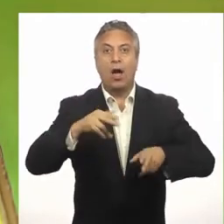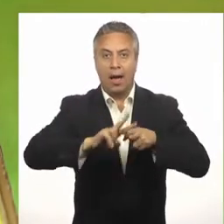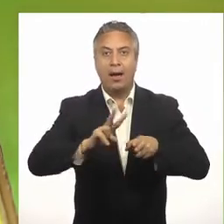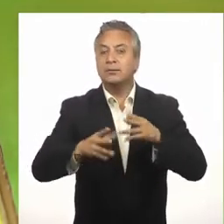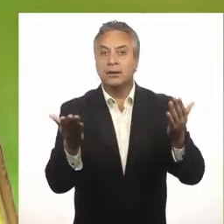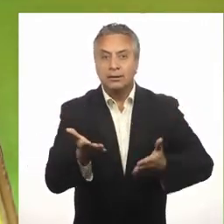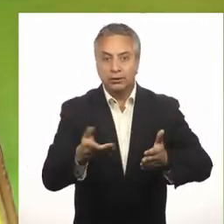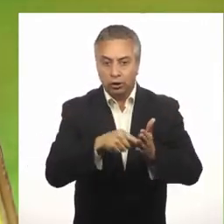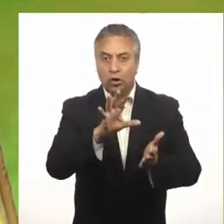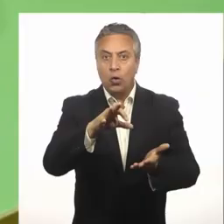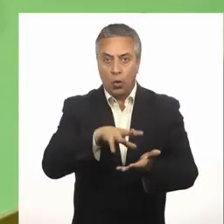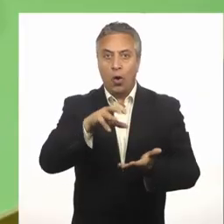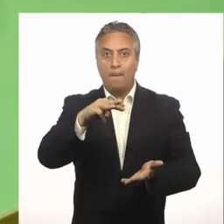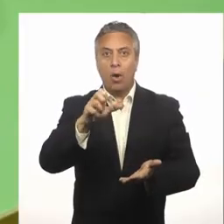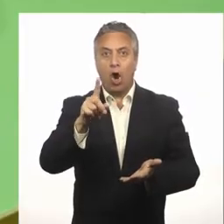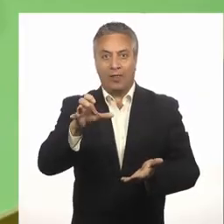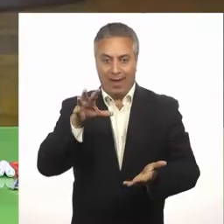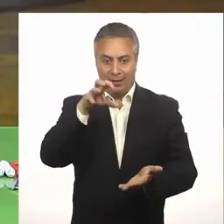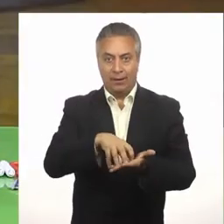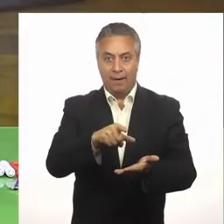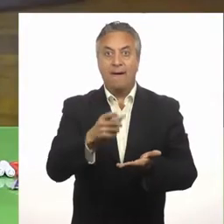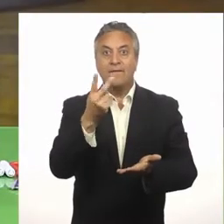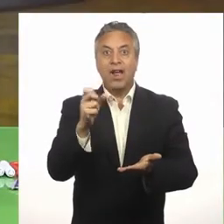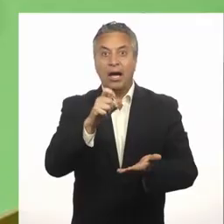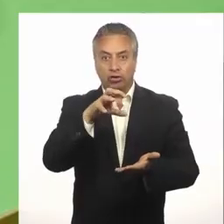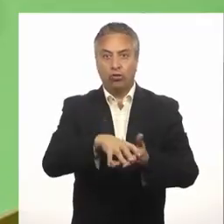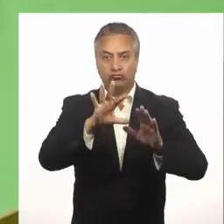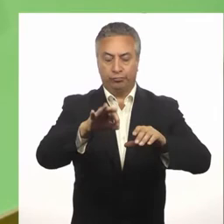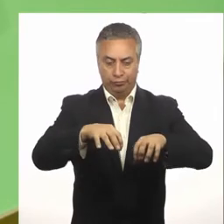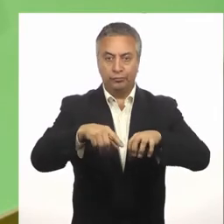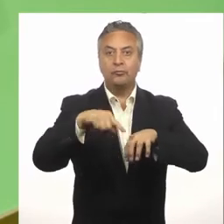molde. Tomamos el vaso y hacemos una circunferencia.